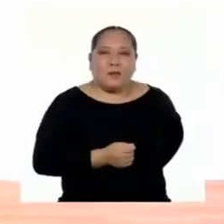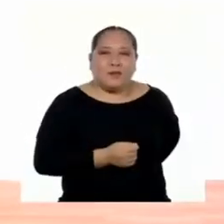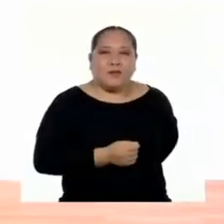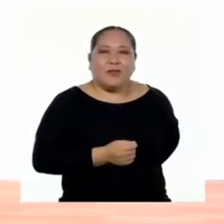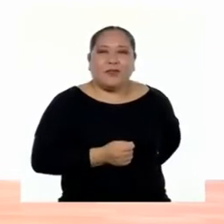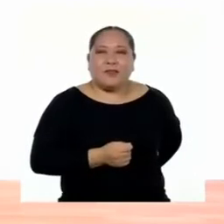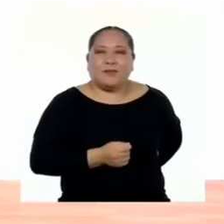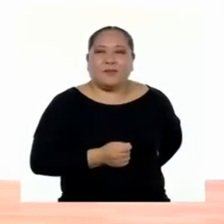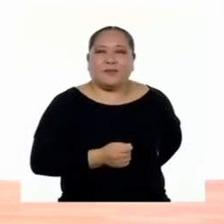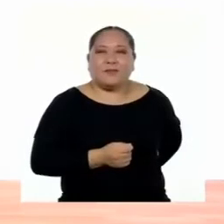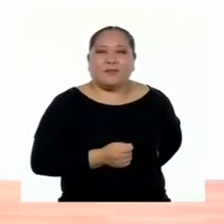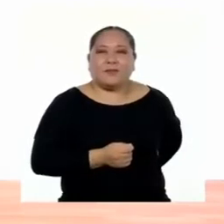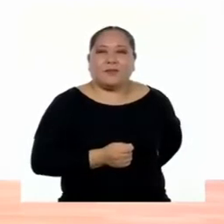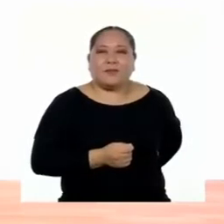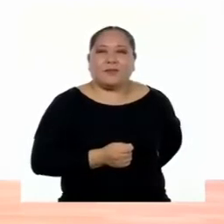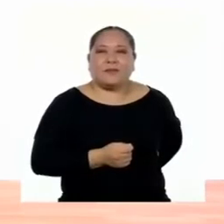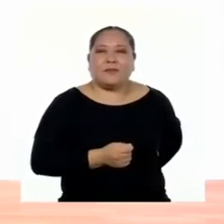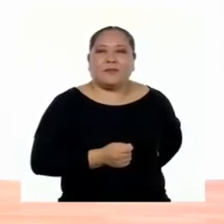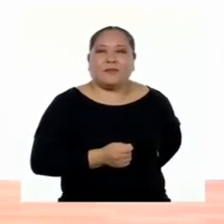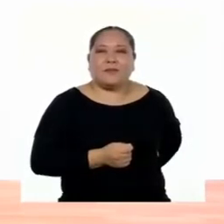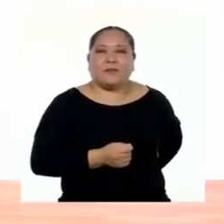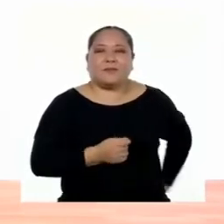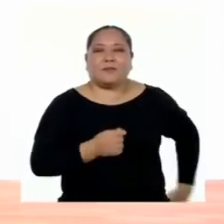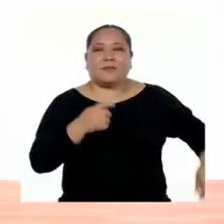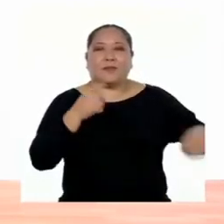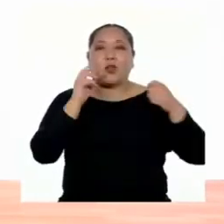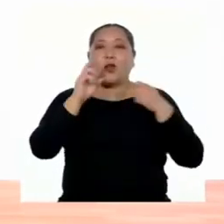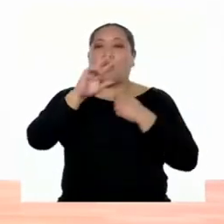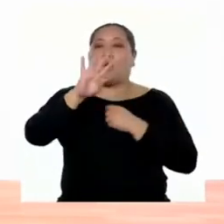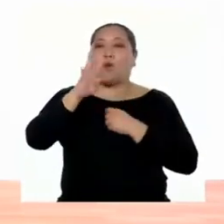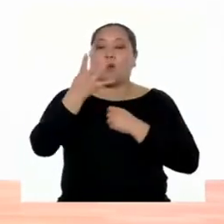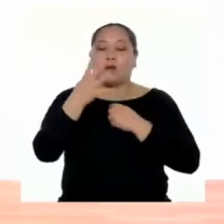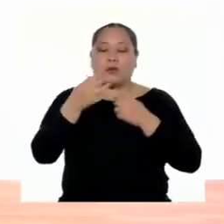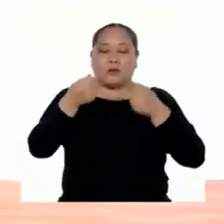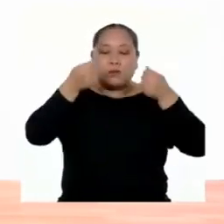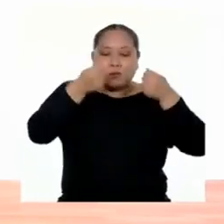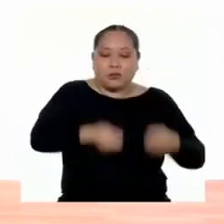Cuarto, percutamos contra mi rodilla.